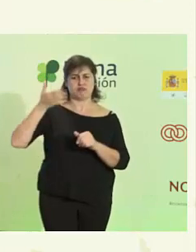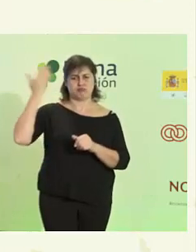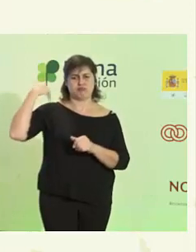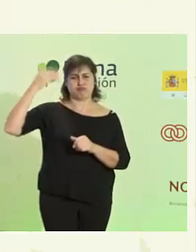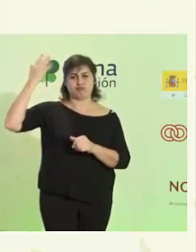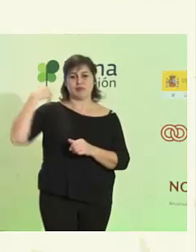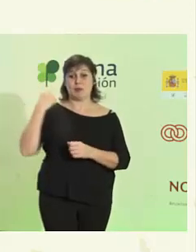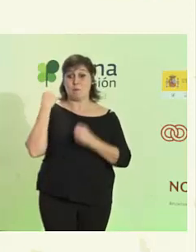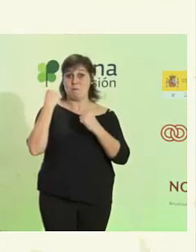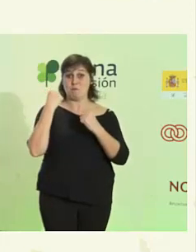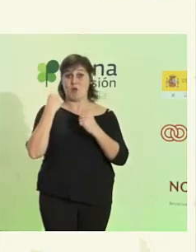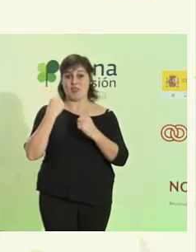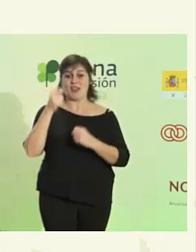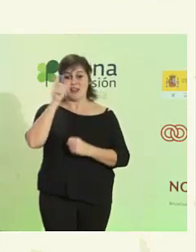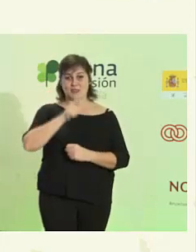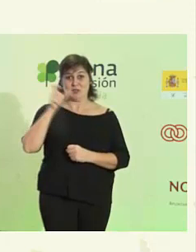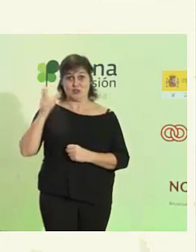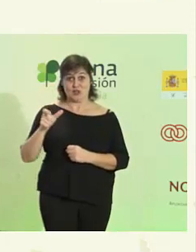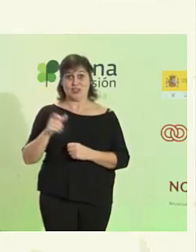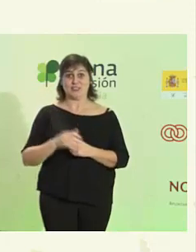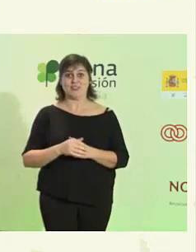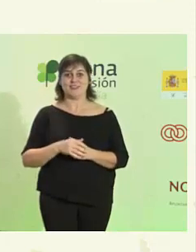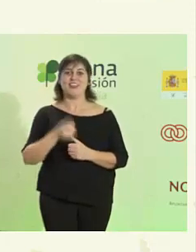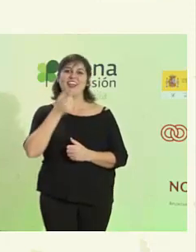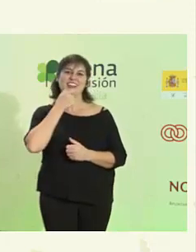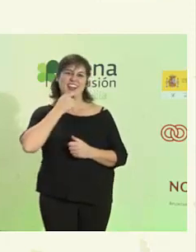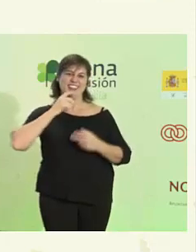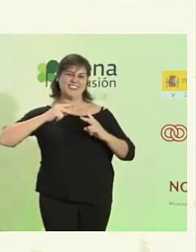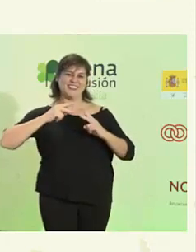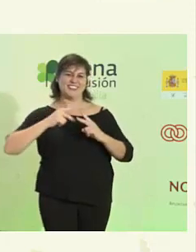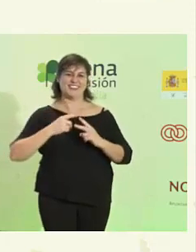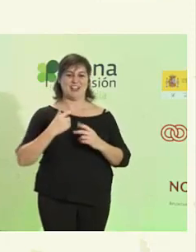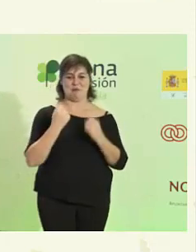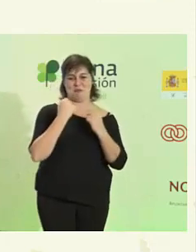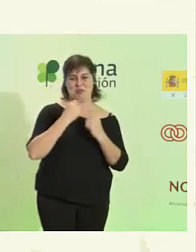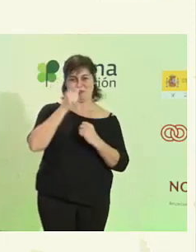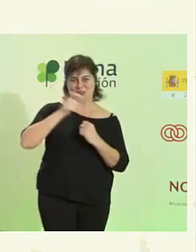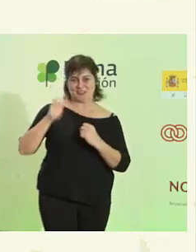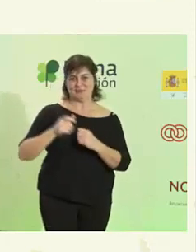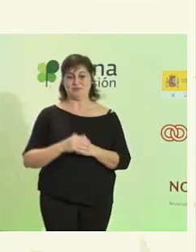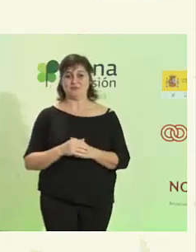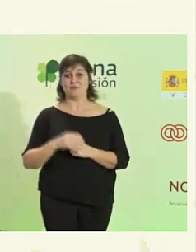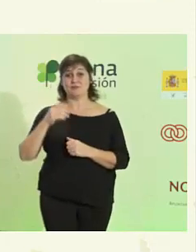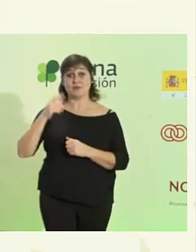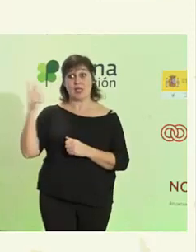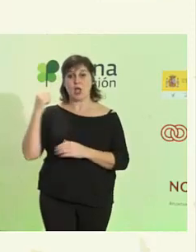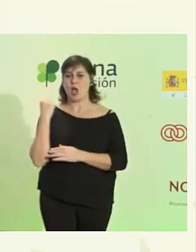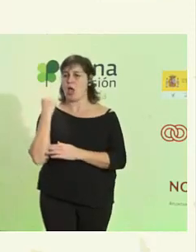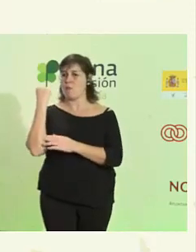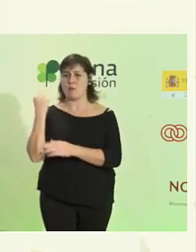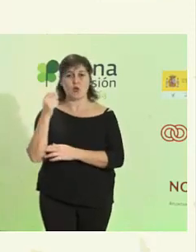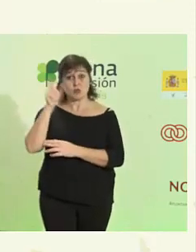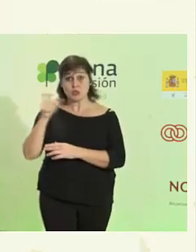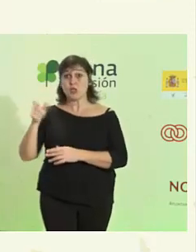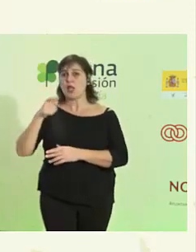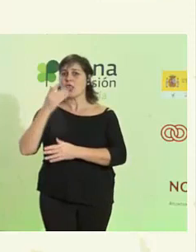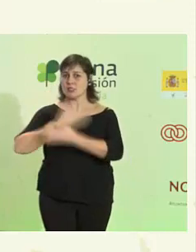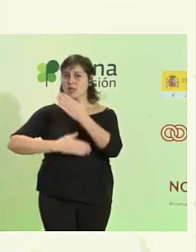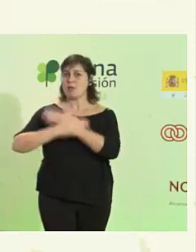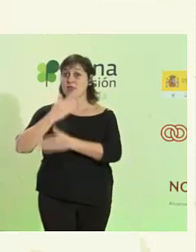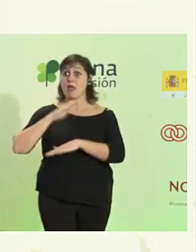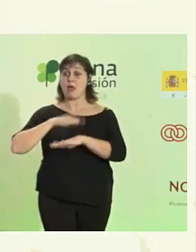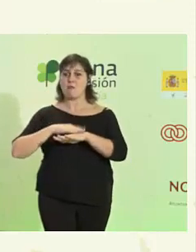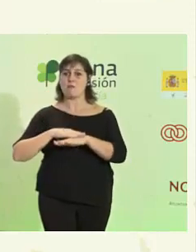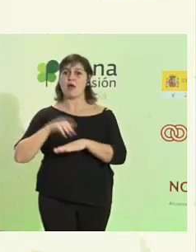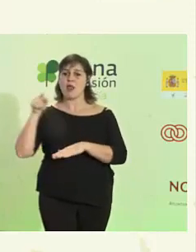The power of the people, como dirían. Lleva toda la vida apoyando a personas con discapacidad para tener vidas